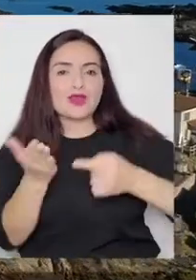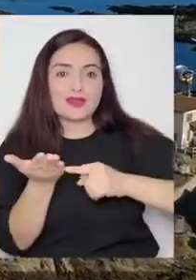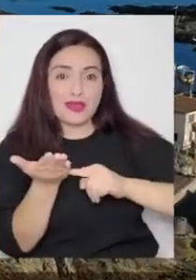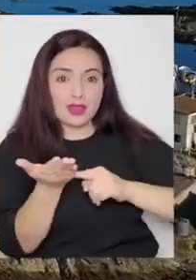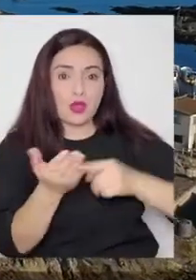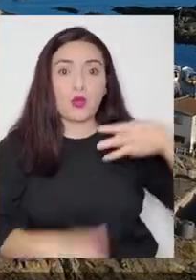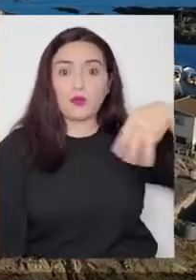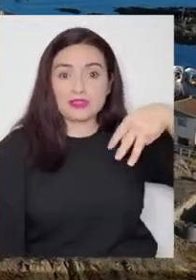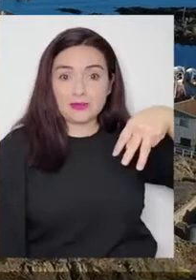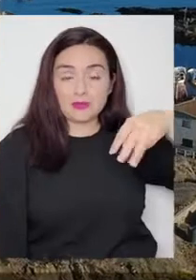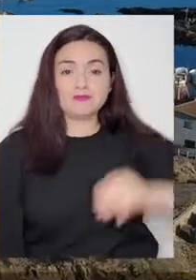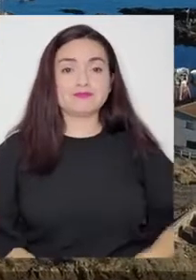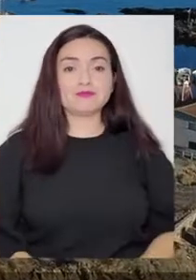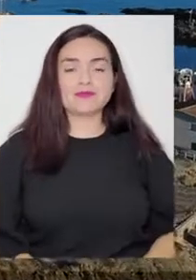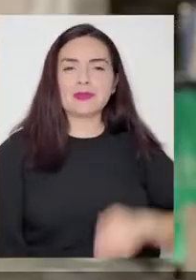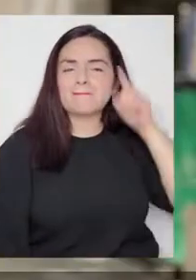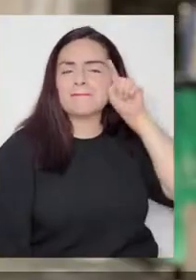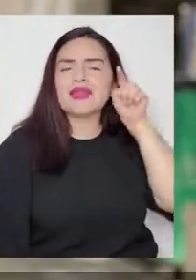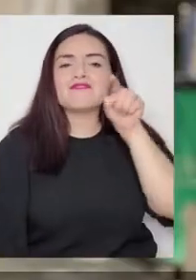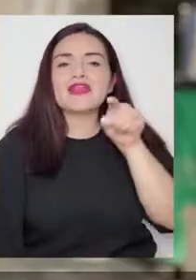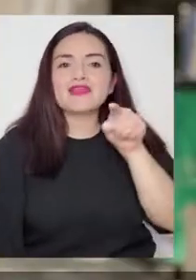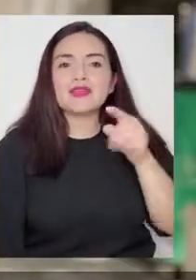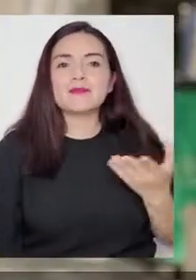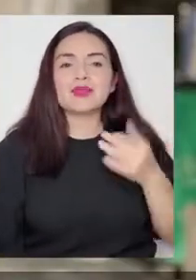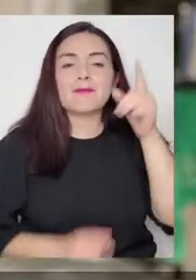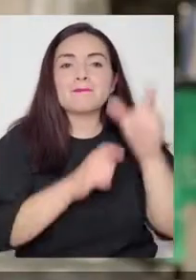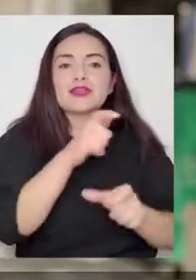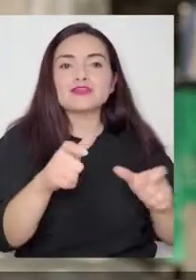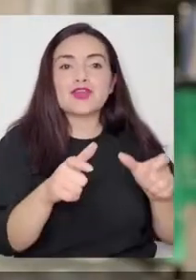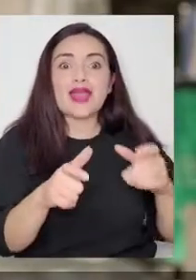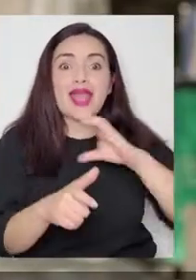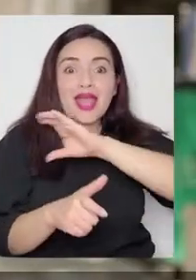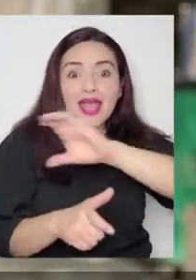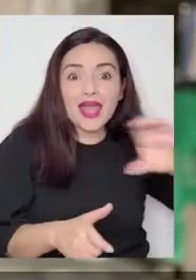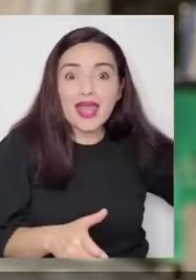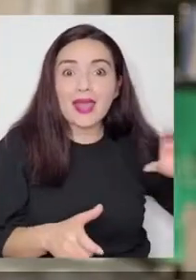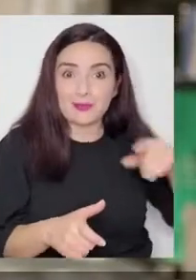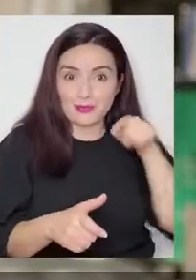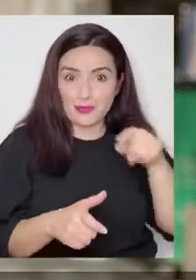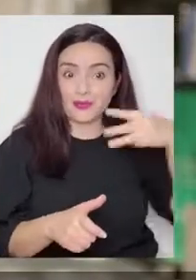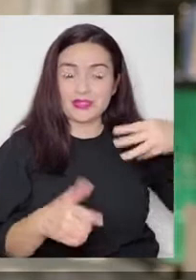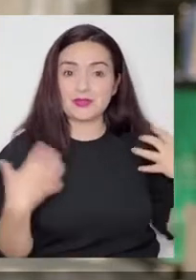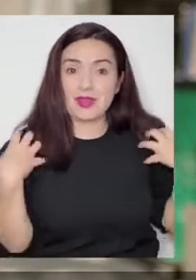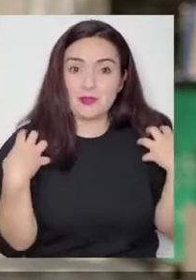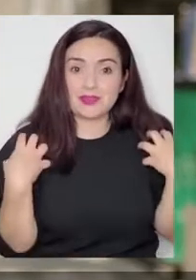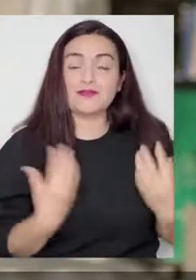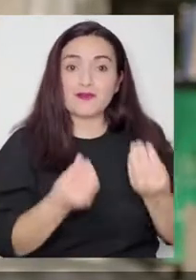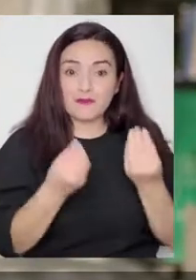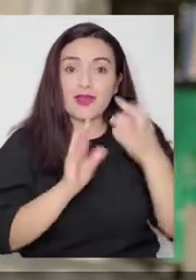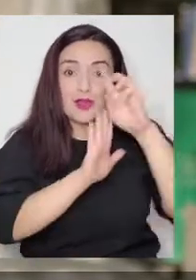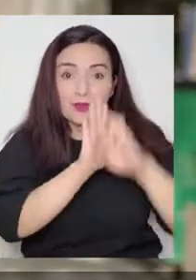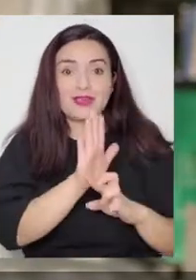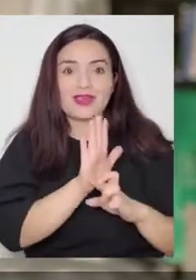de asistencia técnica hacia los municipios, preferentemente los que están más marcados por la ruralidad, para que se puedan